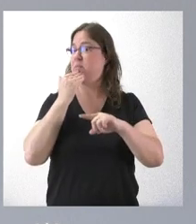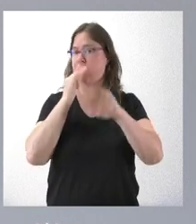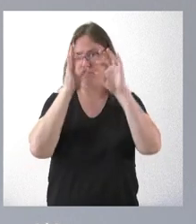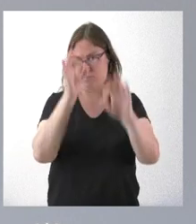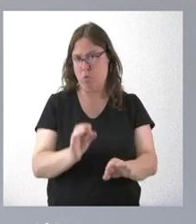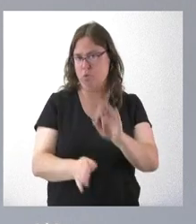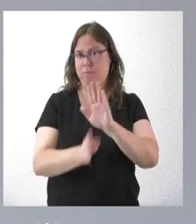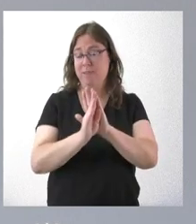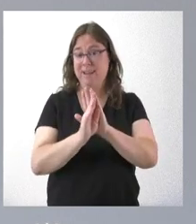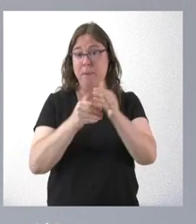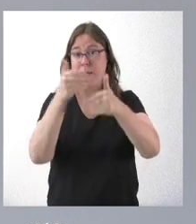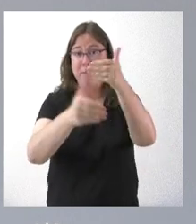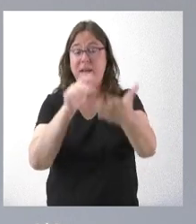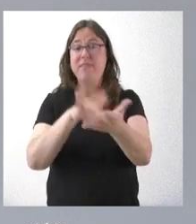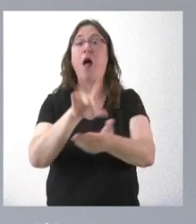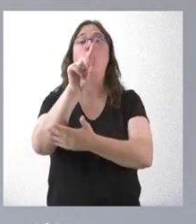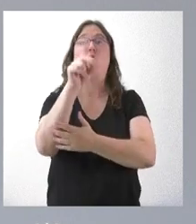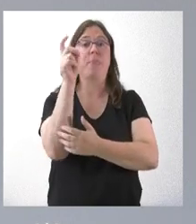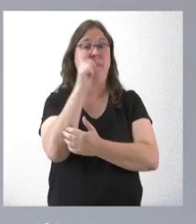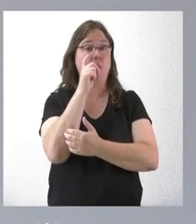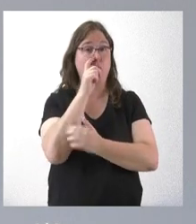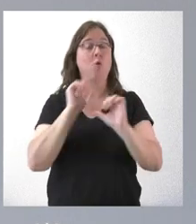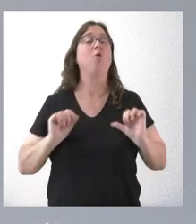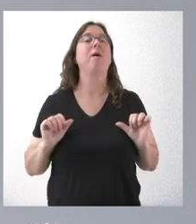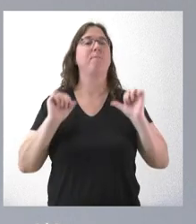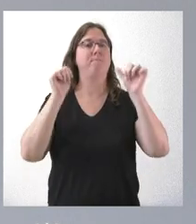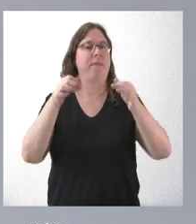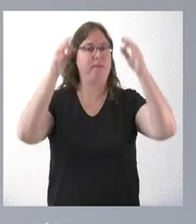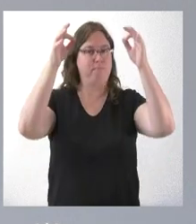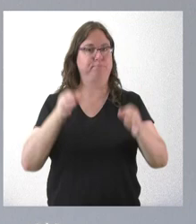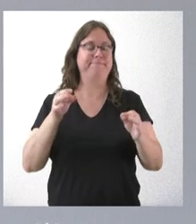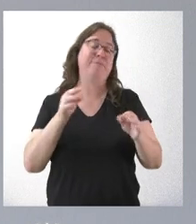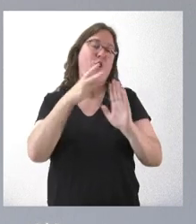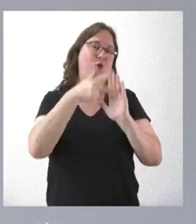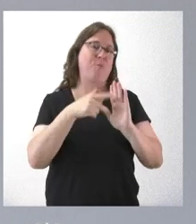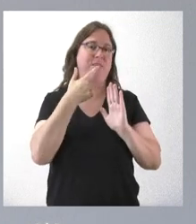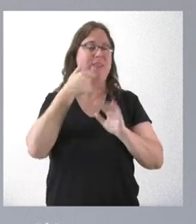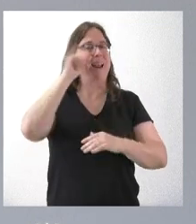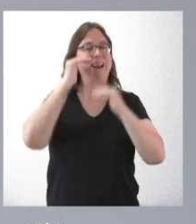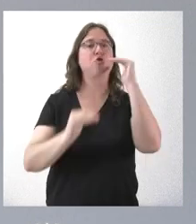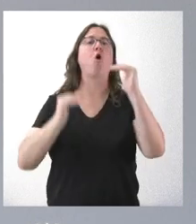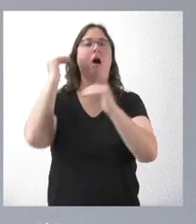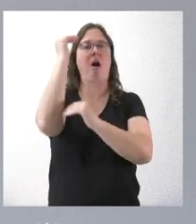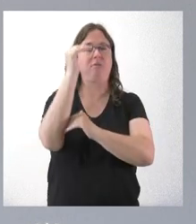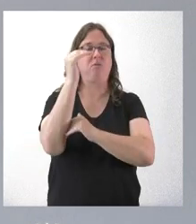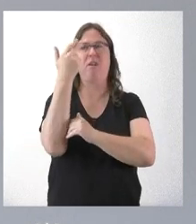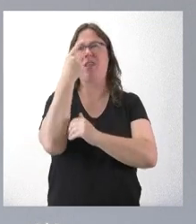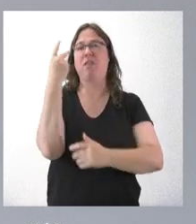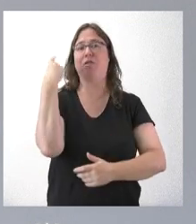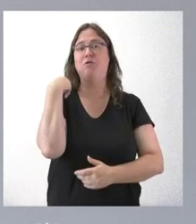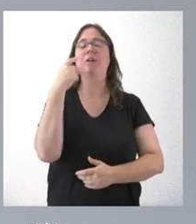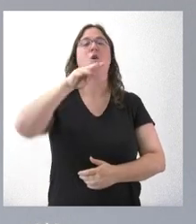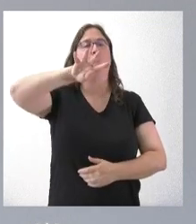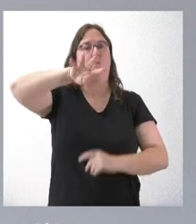une al día 12 de junio, donde empieza normativamente la época de riesgo alto, que, como saben, desde hace dos años es de cuatro